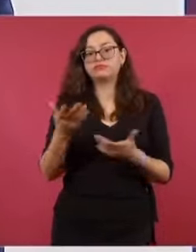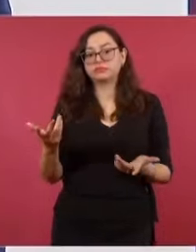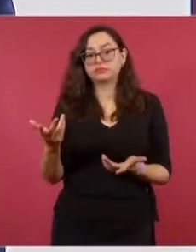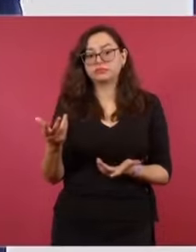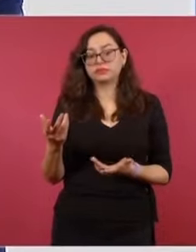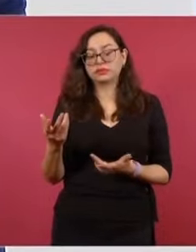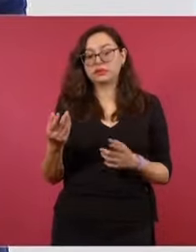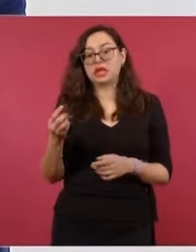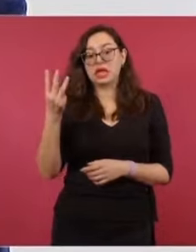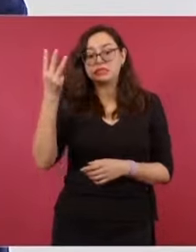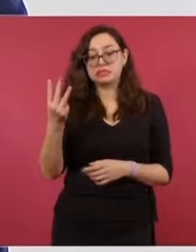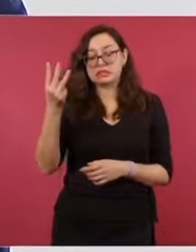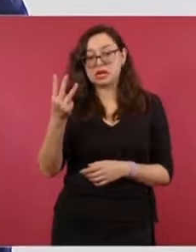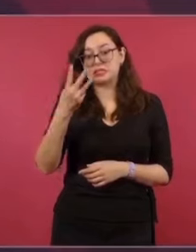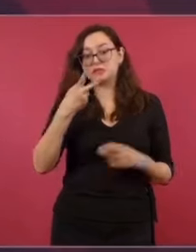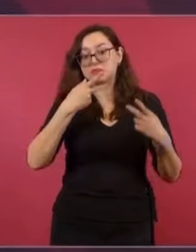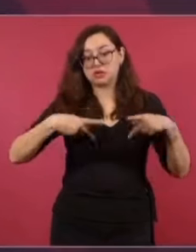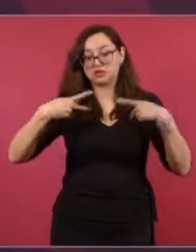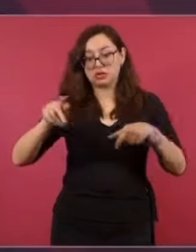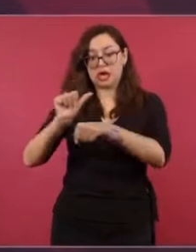personas que estaban en un carro.